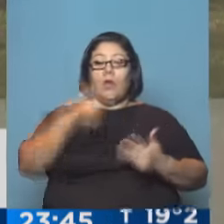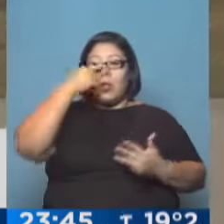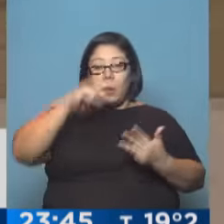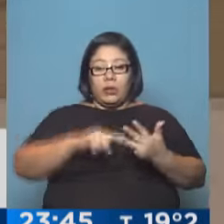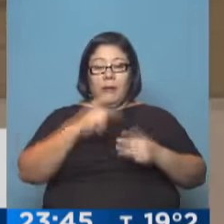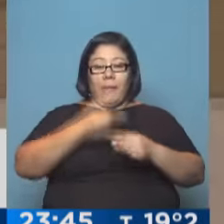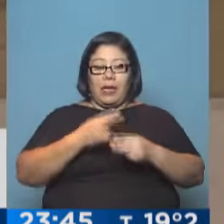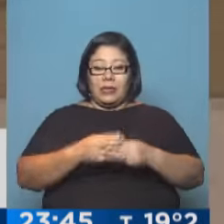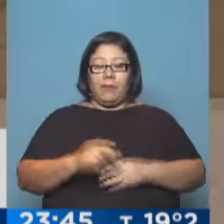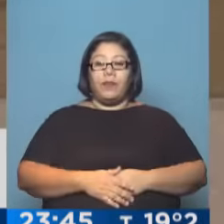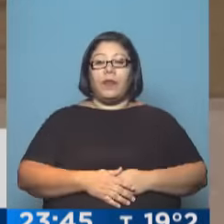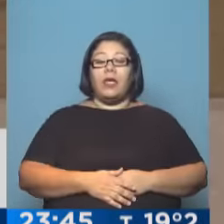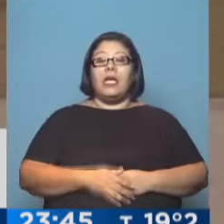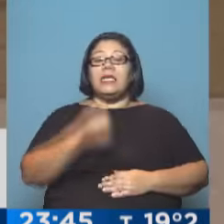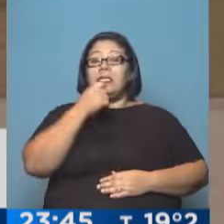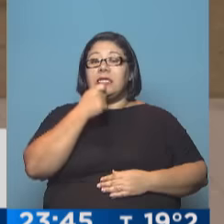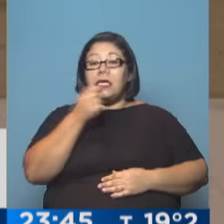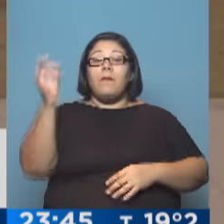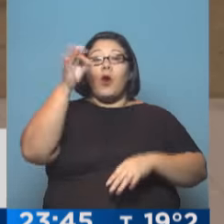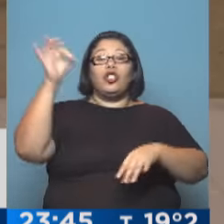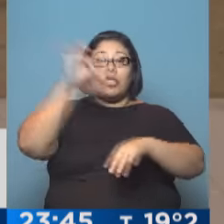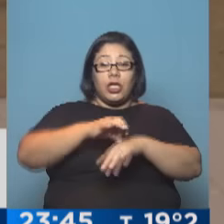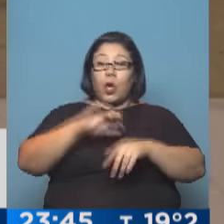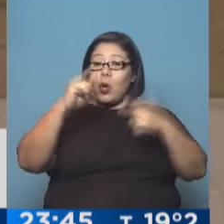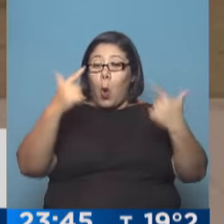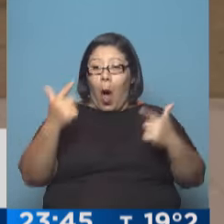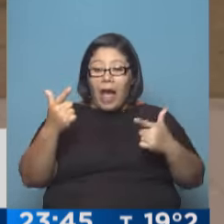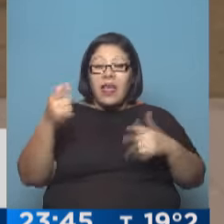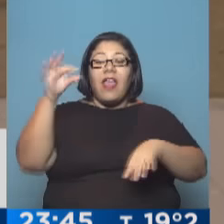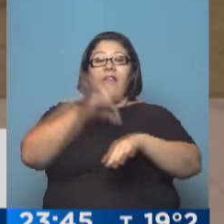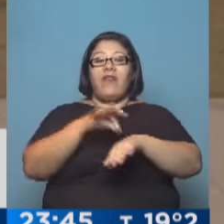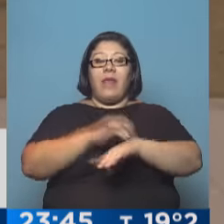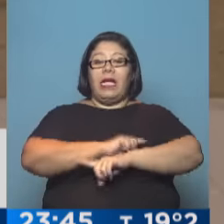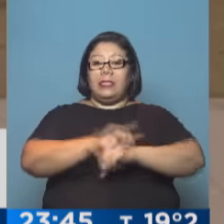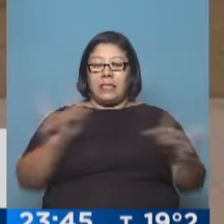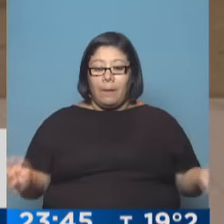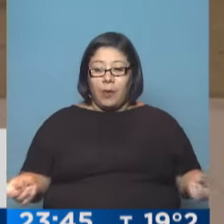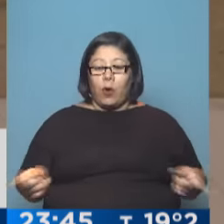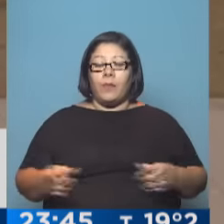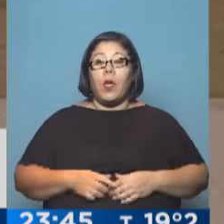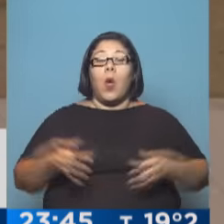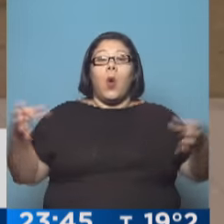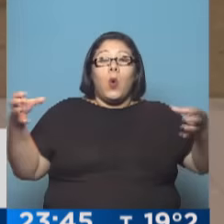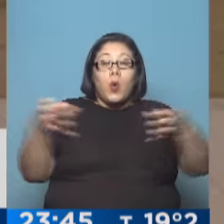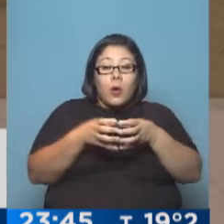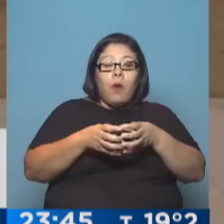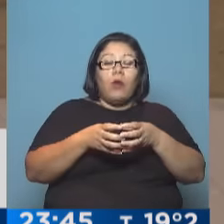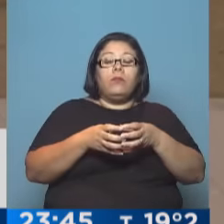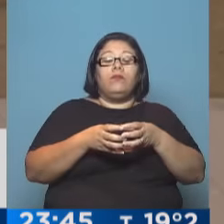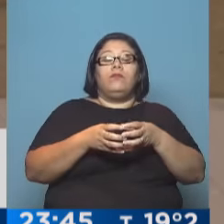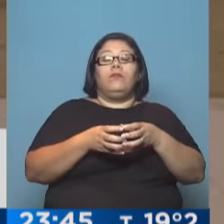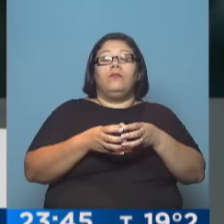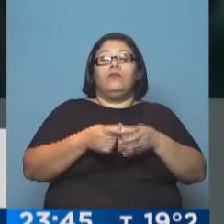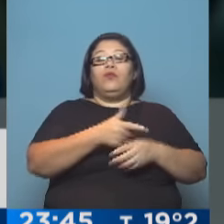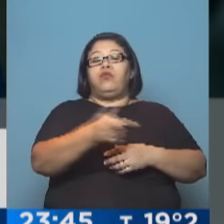la campaña de prevención. Para esto se disponen distintas cuadrillas que van avanzando y fumigando en los barrios, parques y